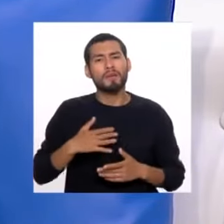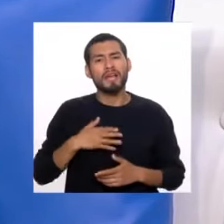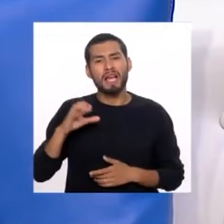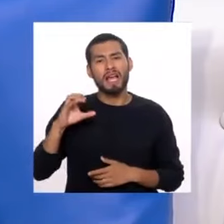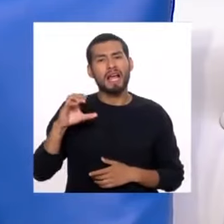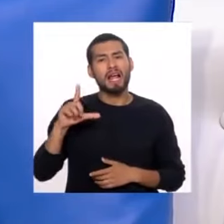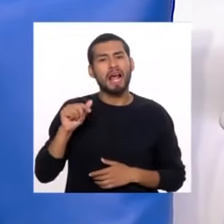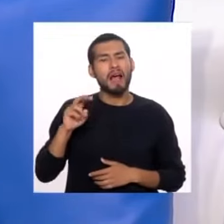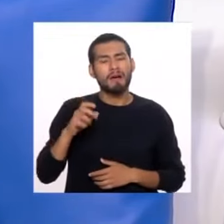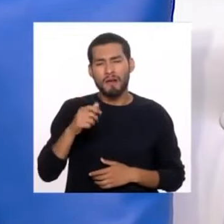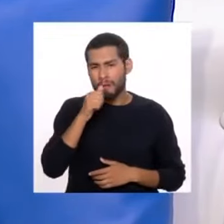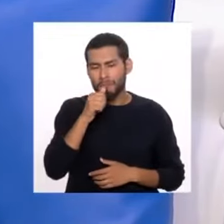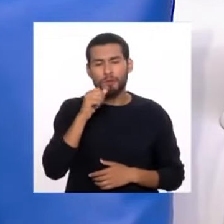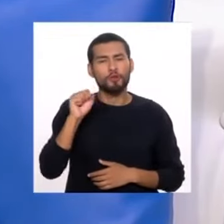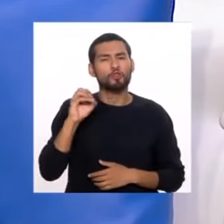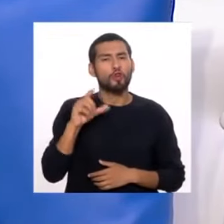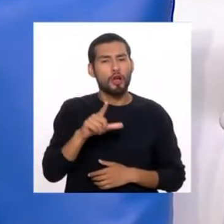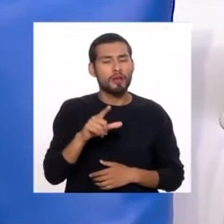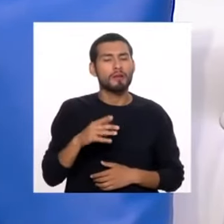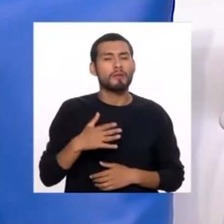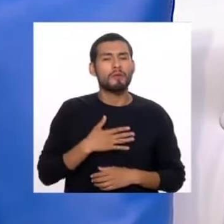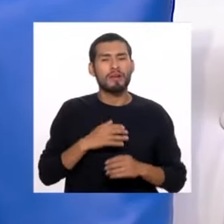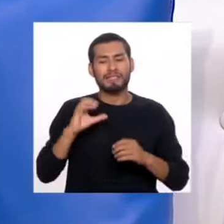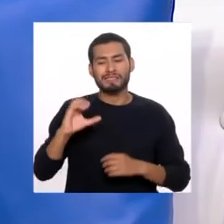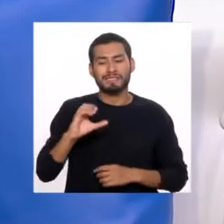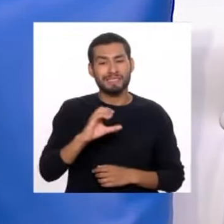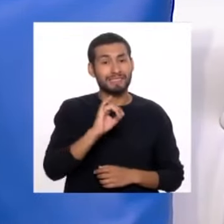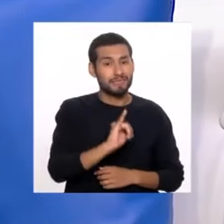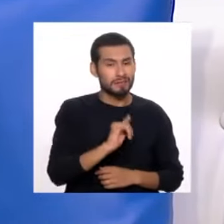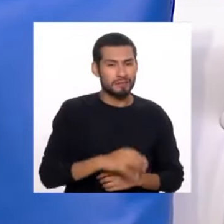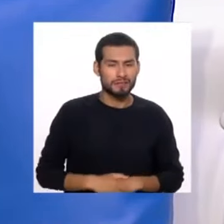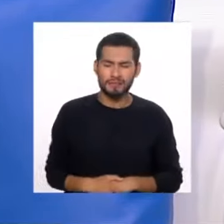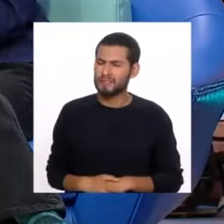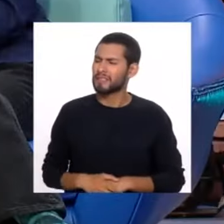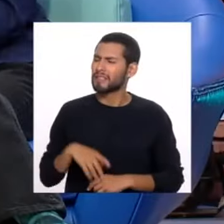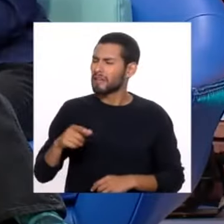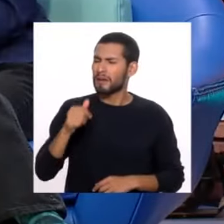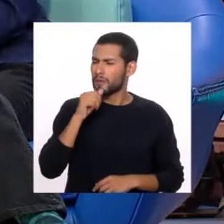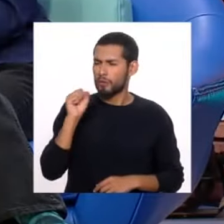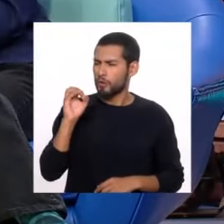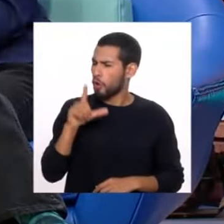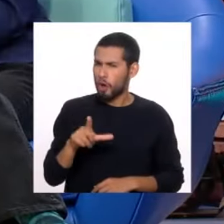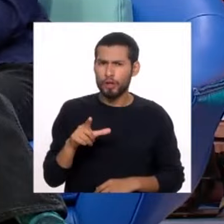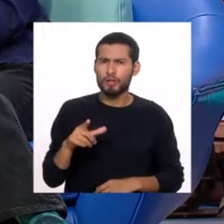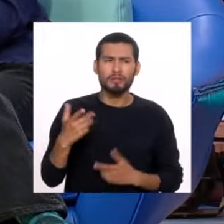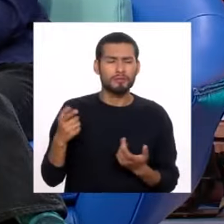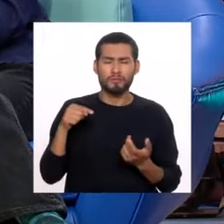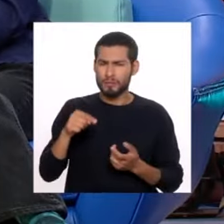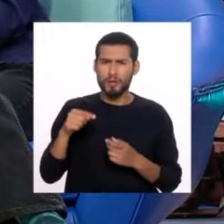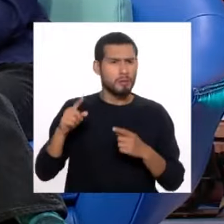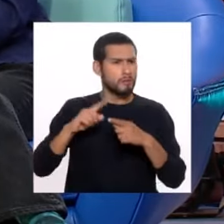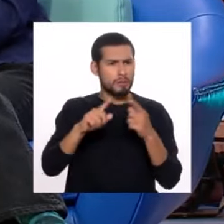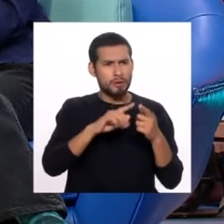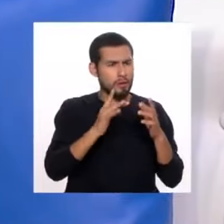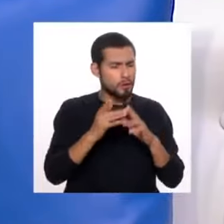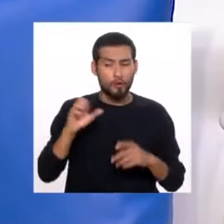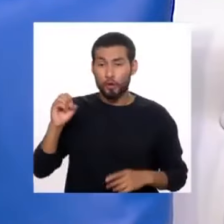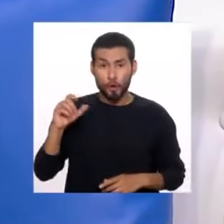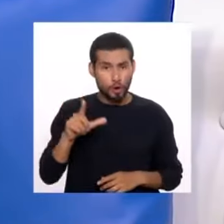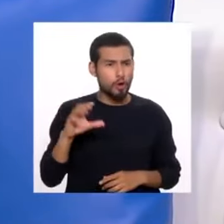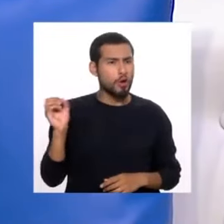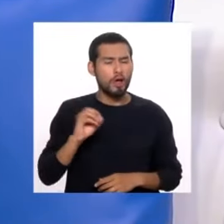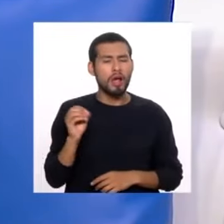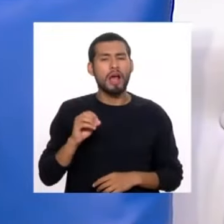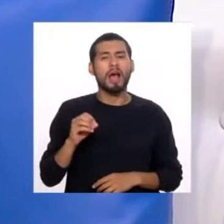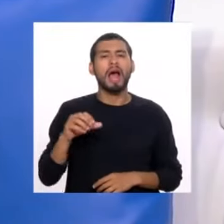clave sol y pongo mi CSI. Ya, a ver, ¿la clave sol puede ser de manera virtual? Puede ser por la clave sol o por